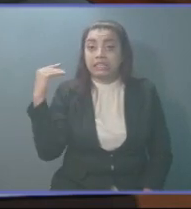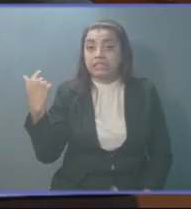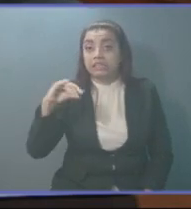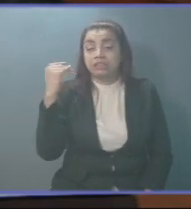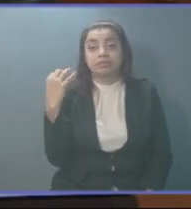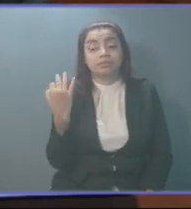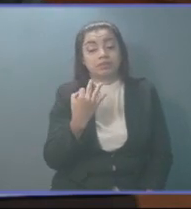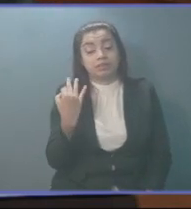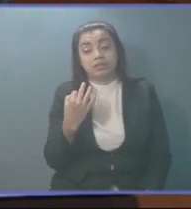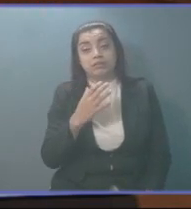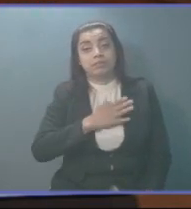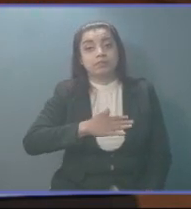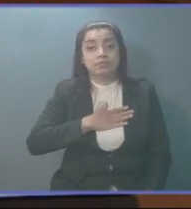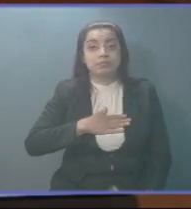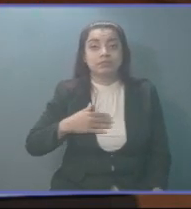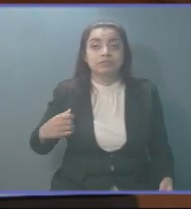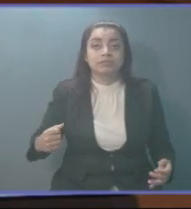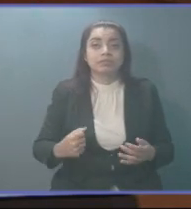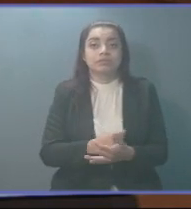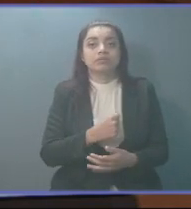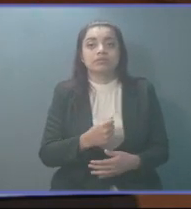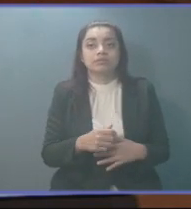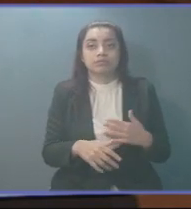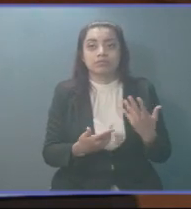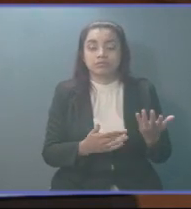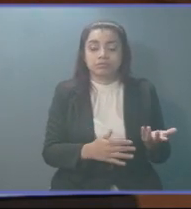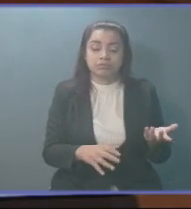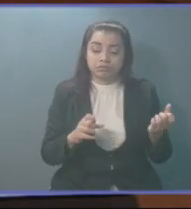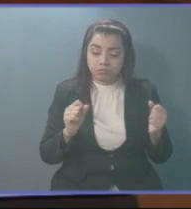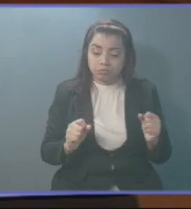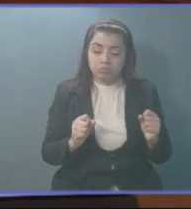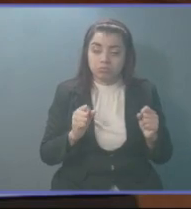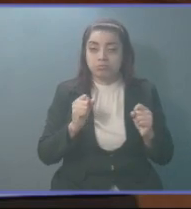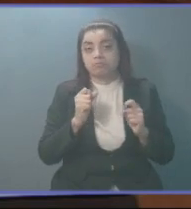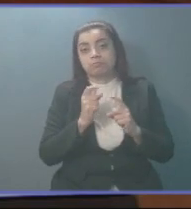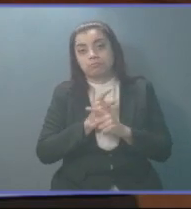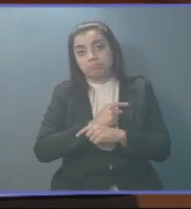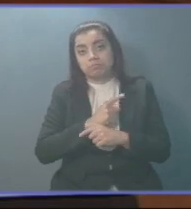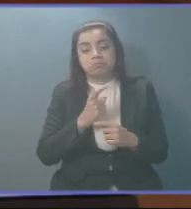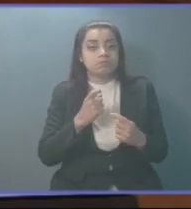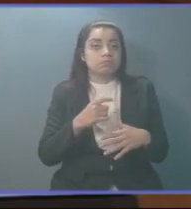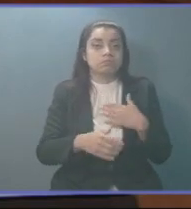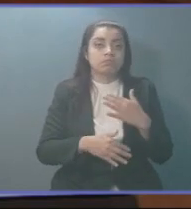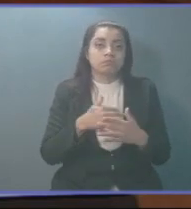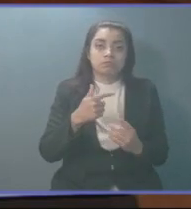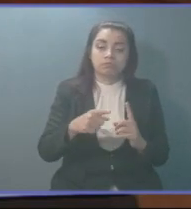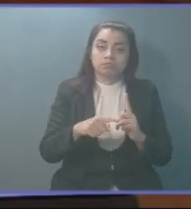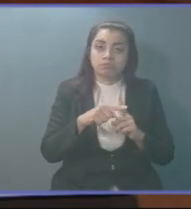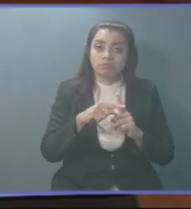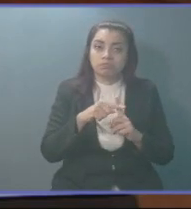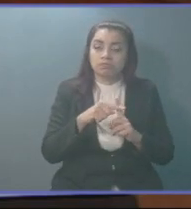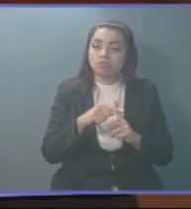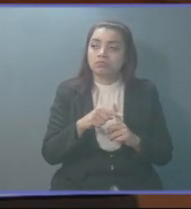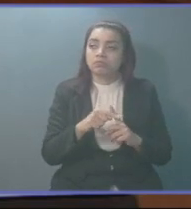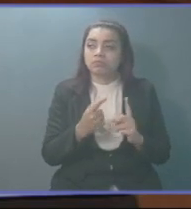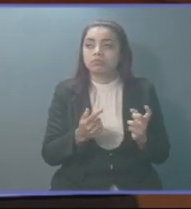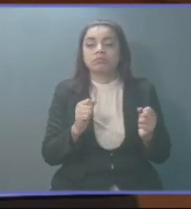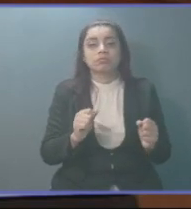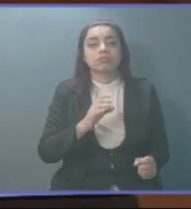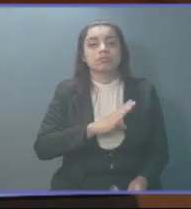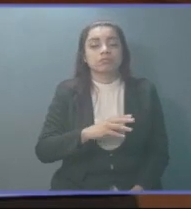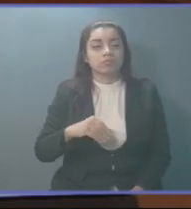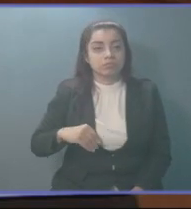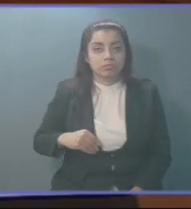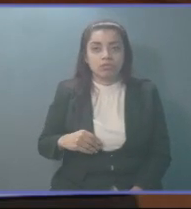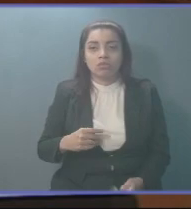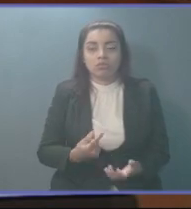pero lamentablemente fue un cambio que no surtió ningún efecto positivo más que en la familia del